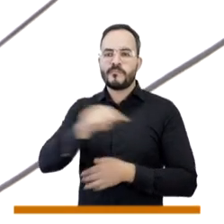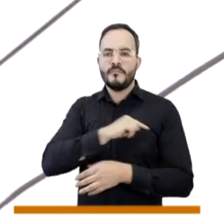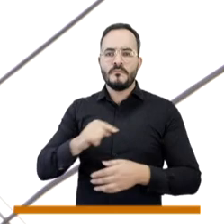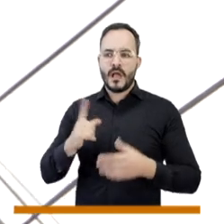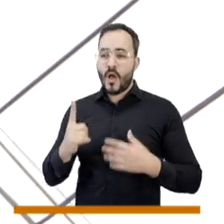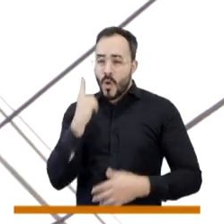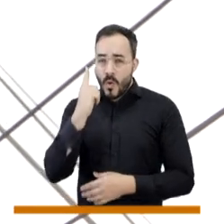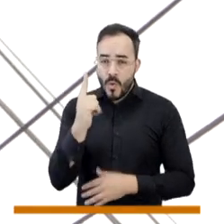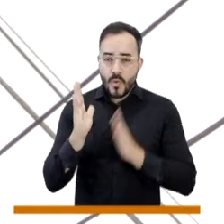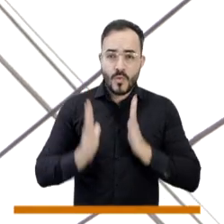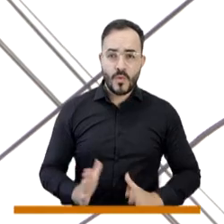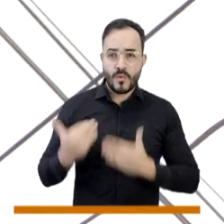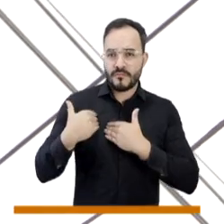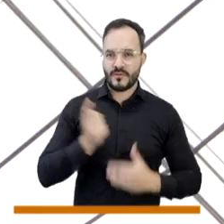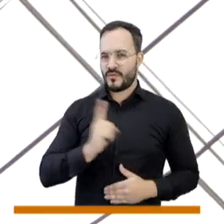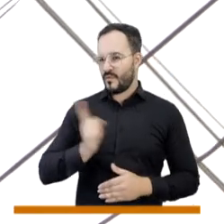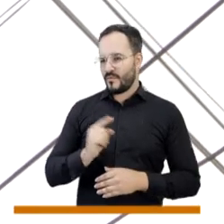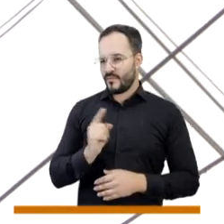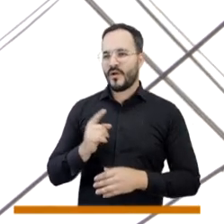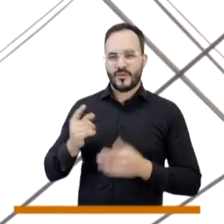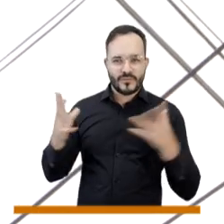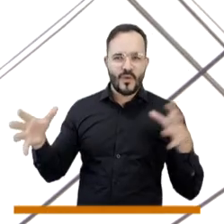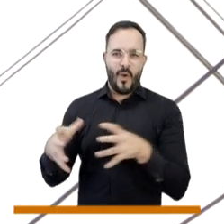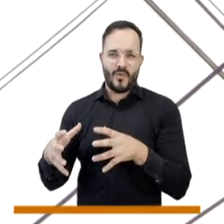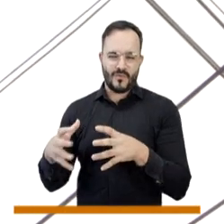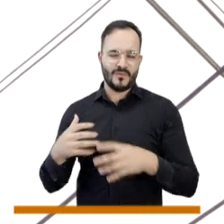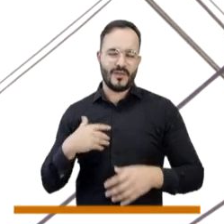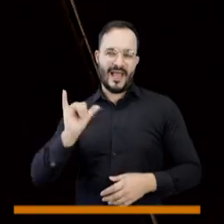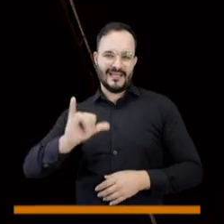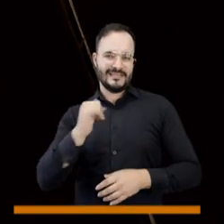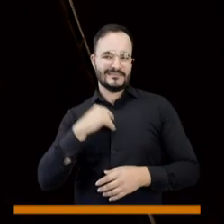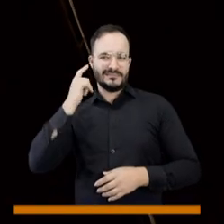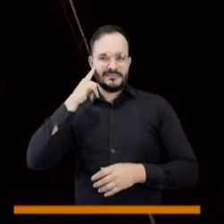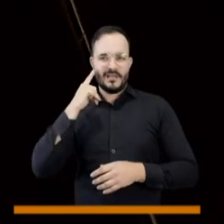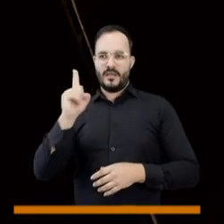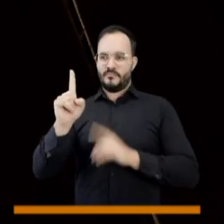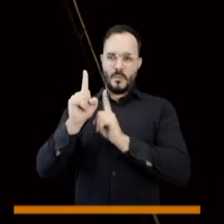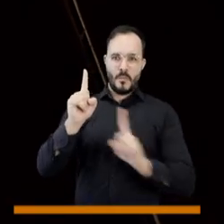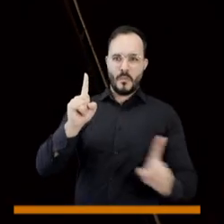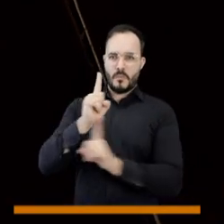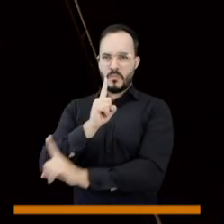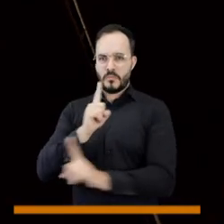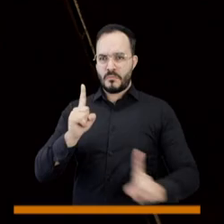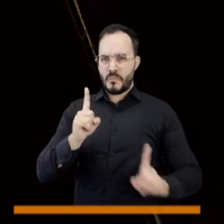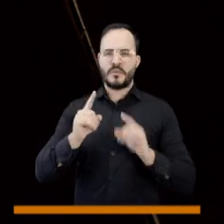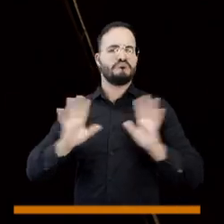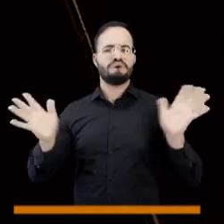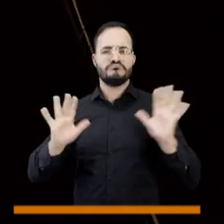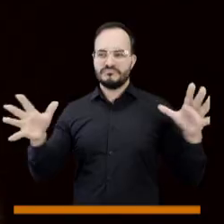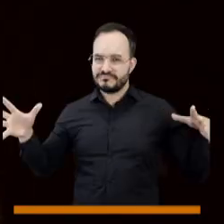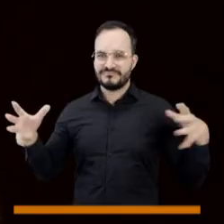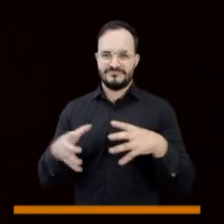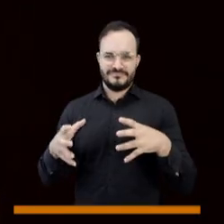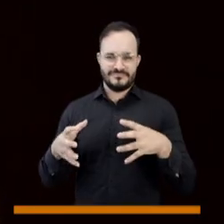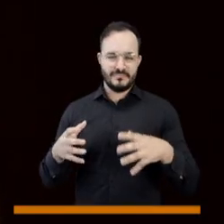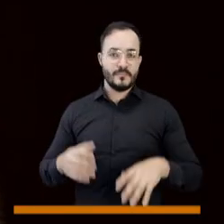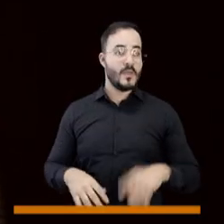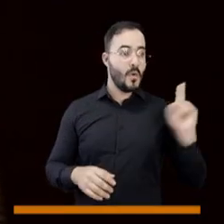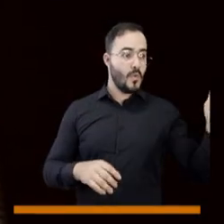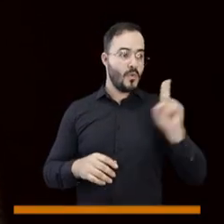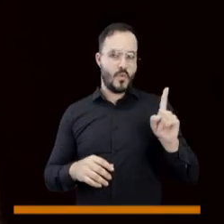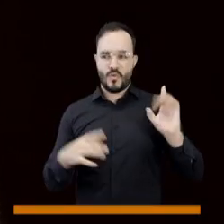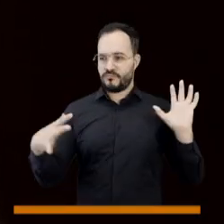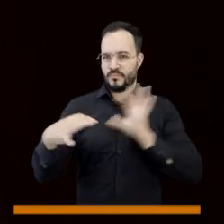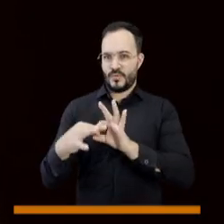particular entonces no somos autogeneradores a pequeña escala sino que somos generadores distribuidos. Un generador distribuido se